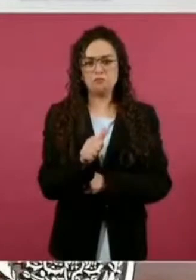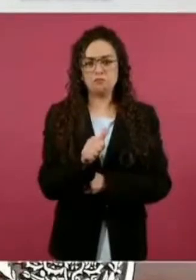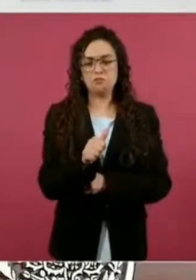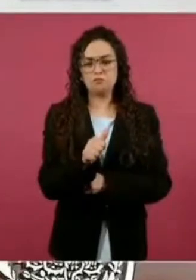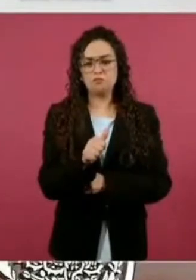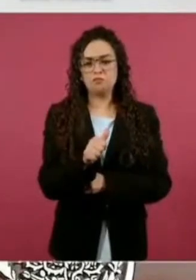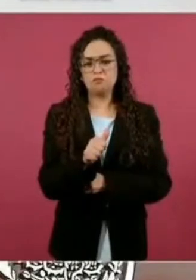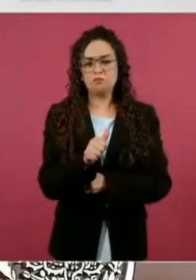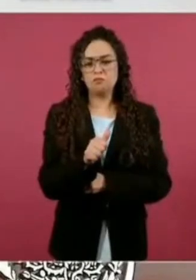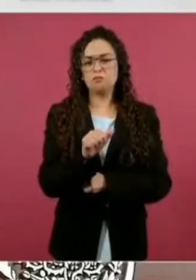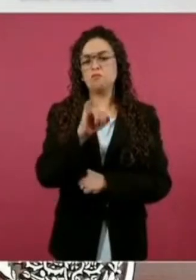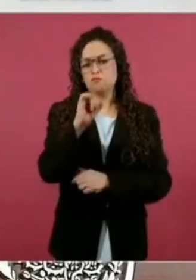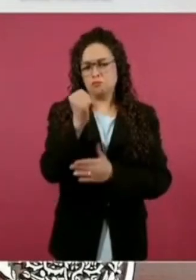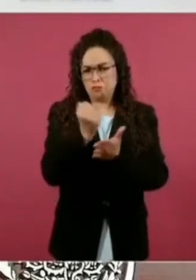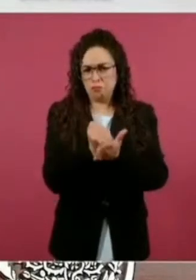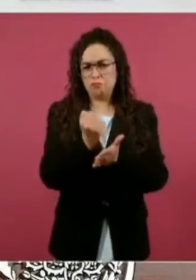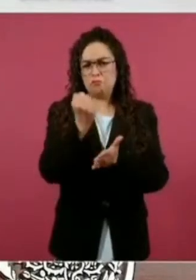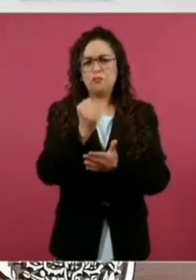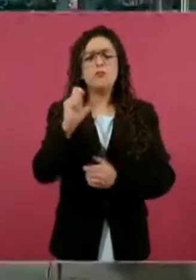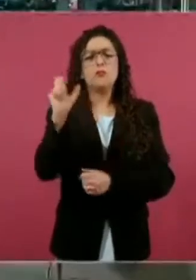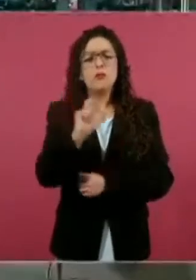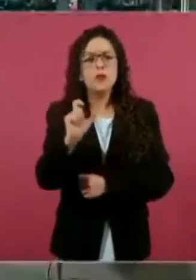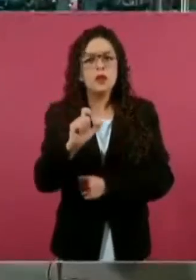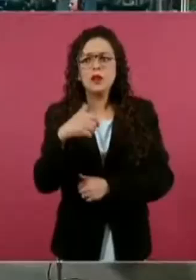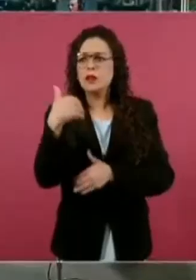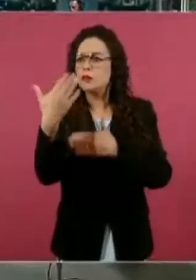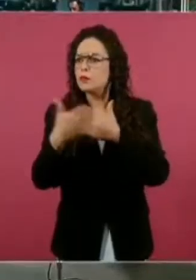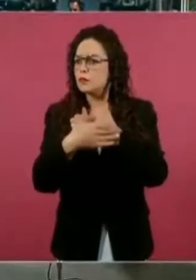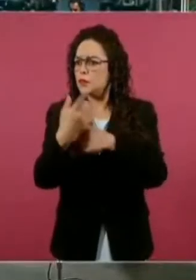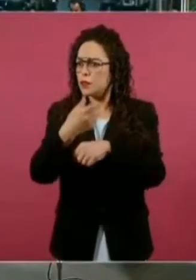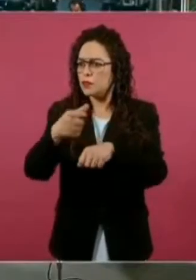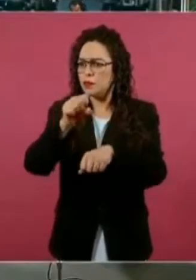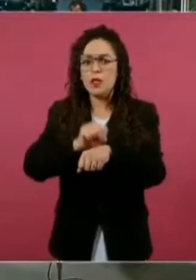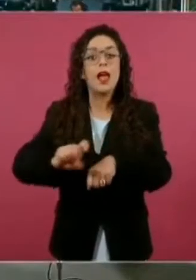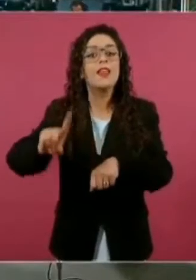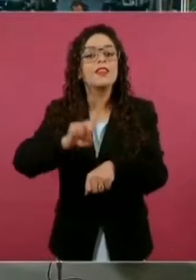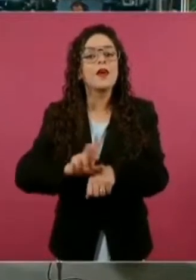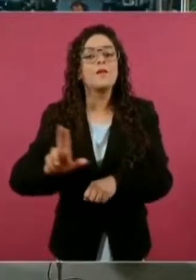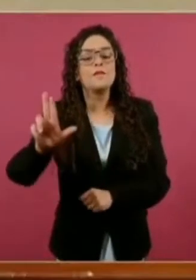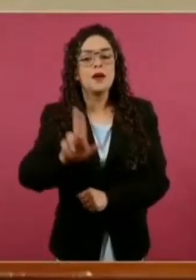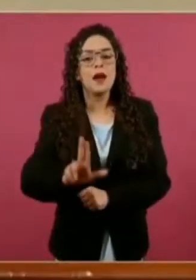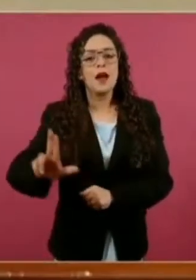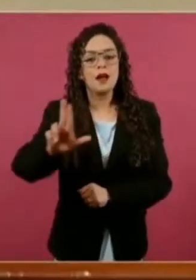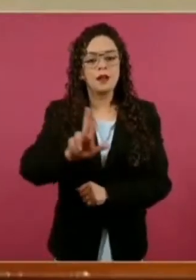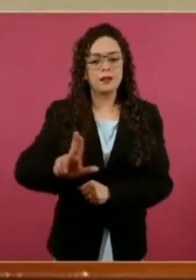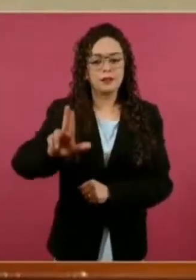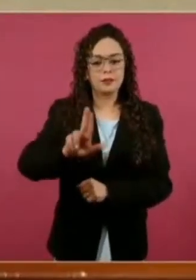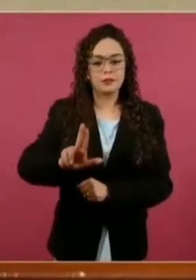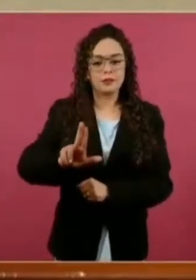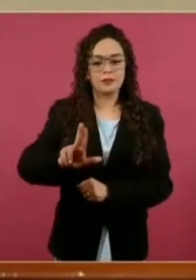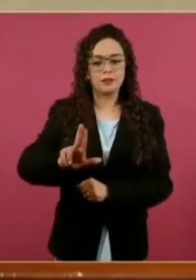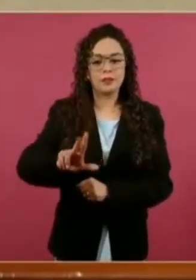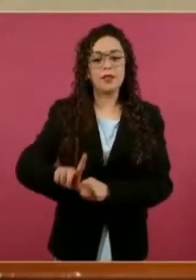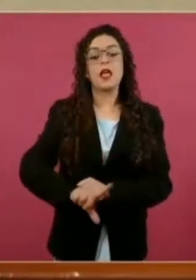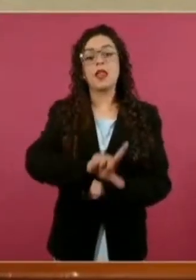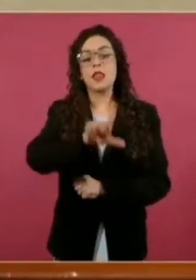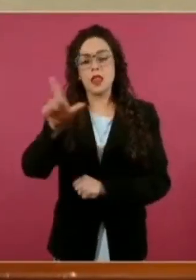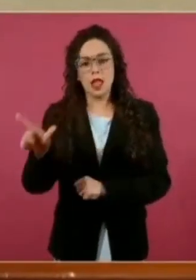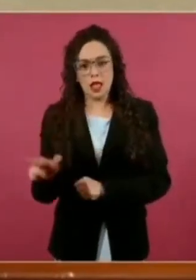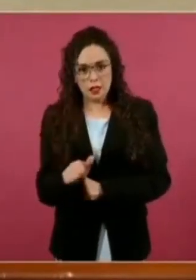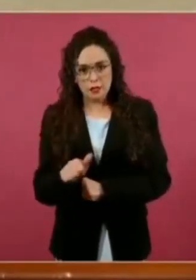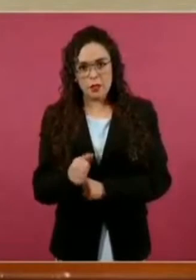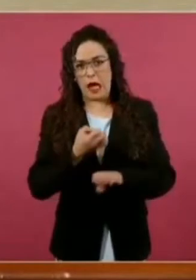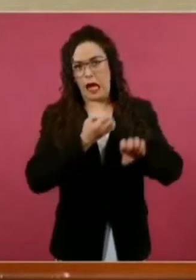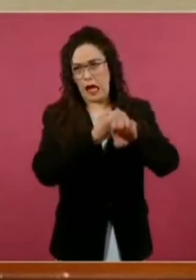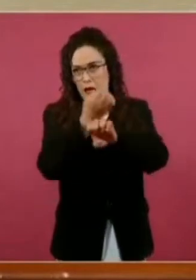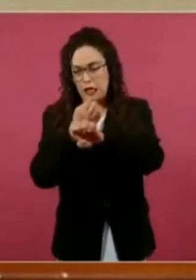el martes, y luego va a las legislaturas locales. Pero